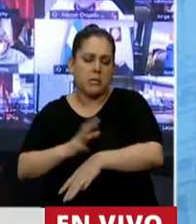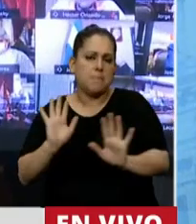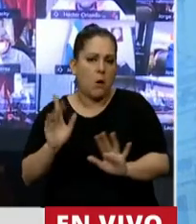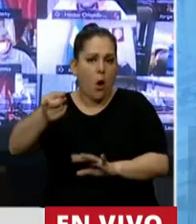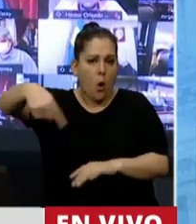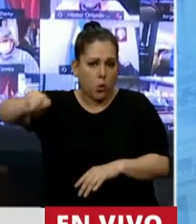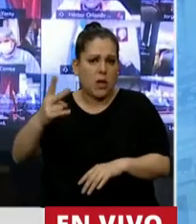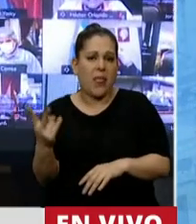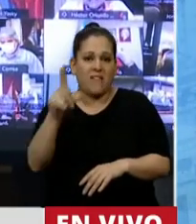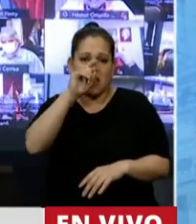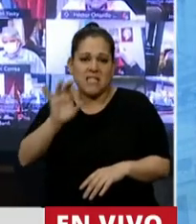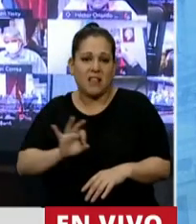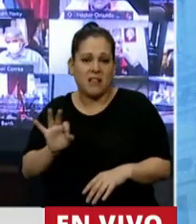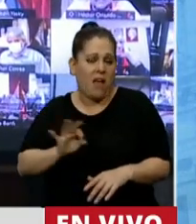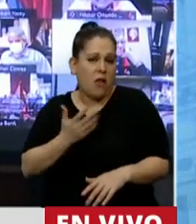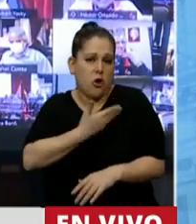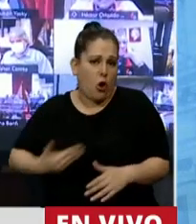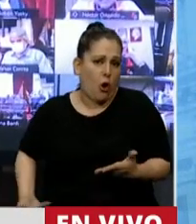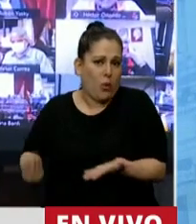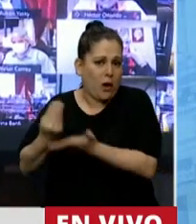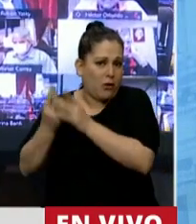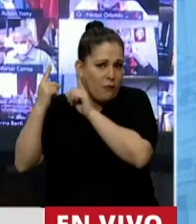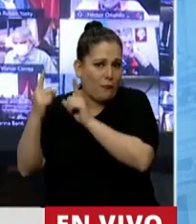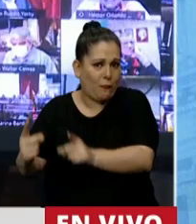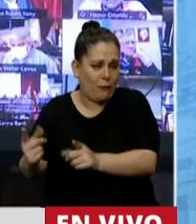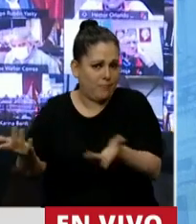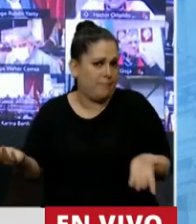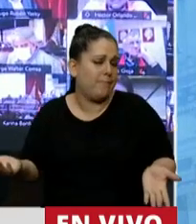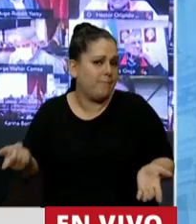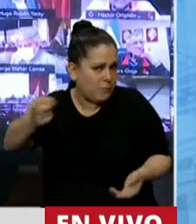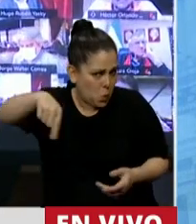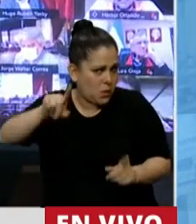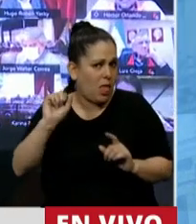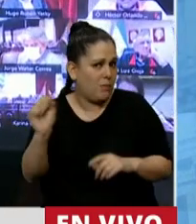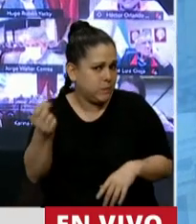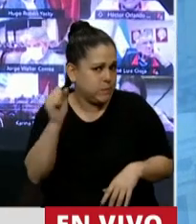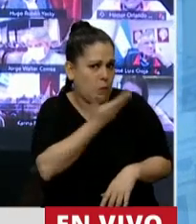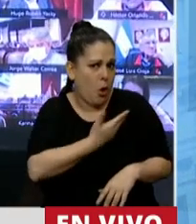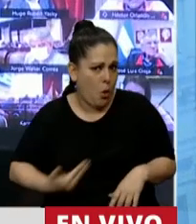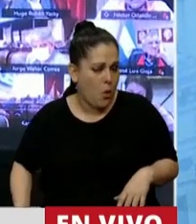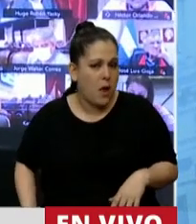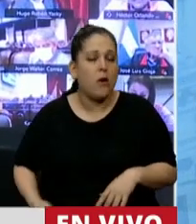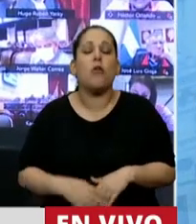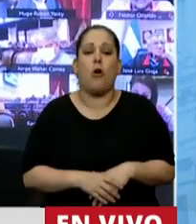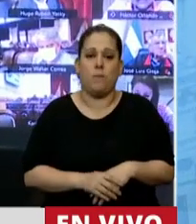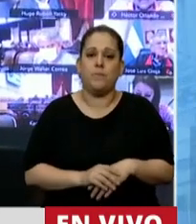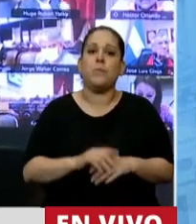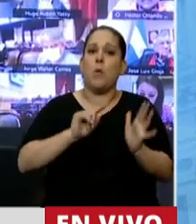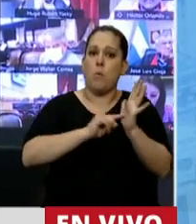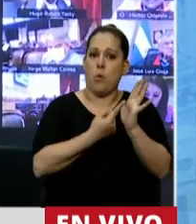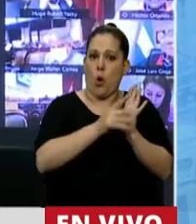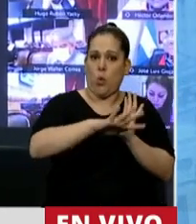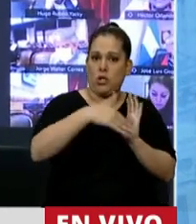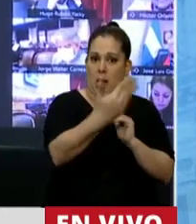gobernaron 27 de los últimos 37 años el país, gobernaron 29 de los últimos 37 la provincia de Buenos Aires,